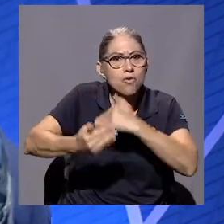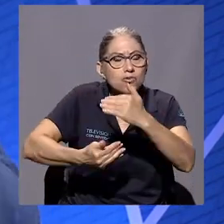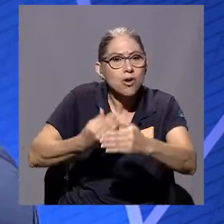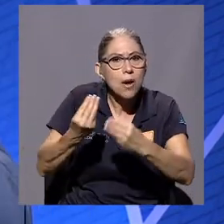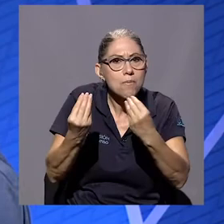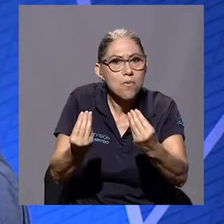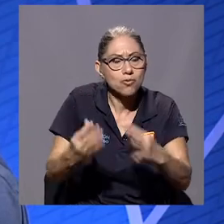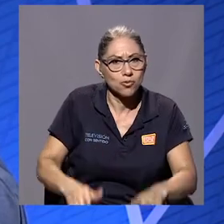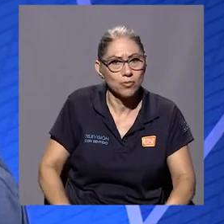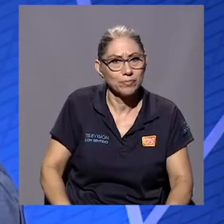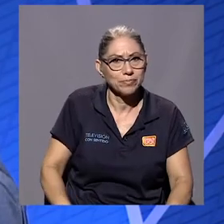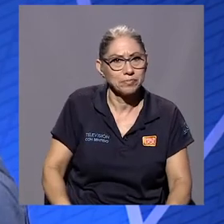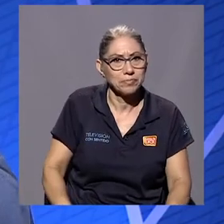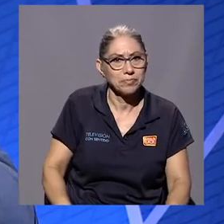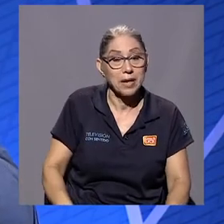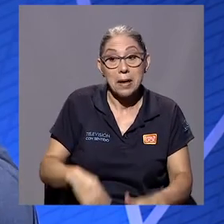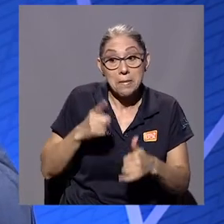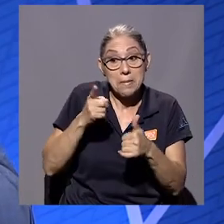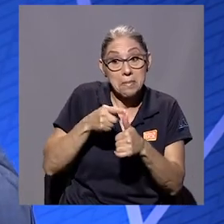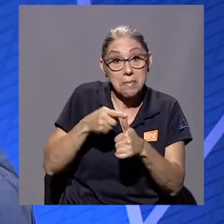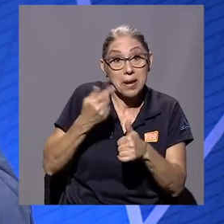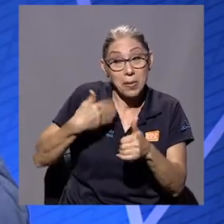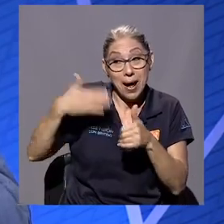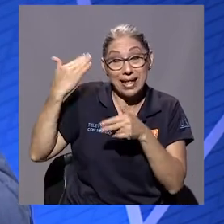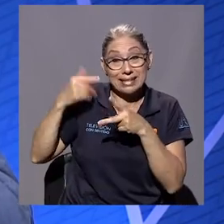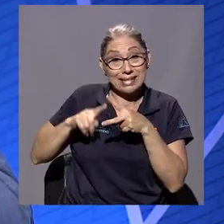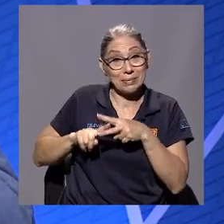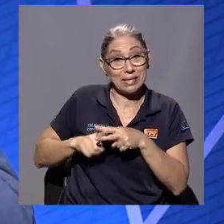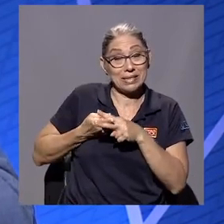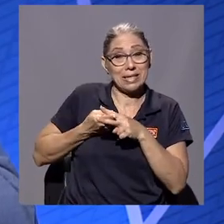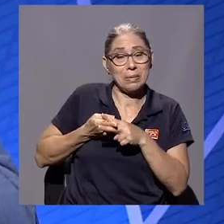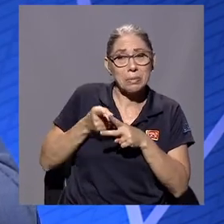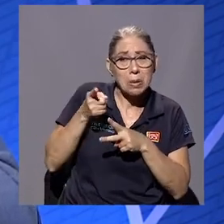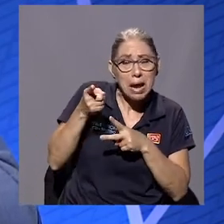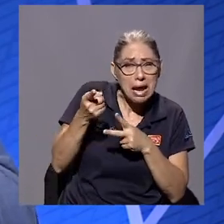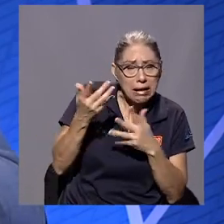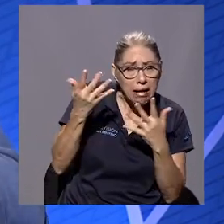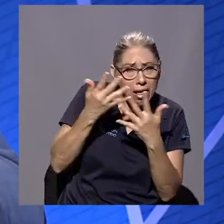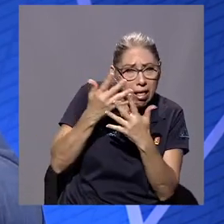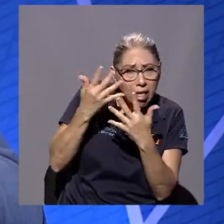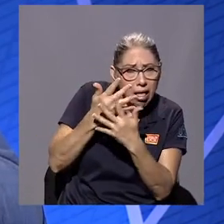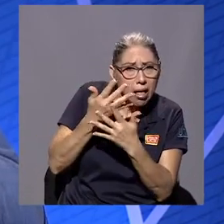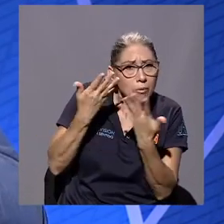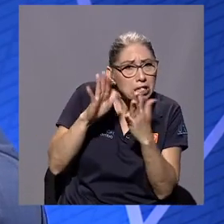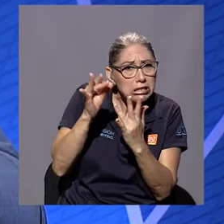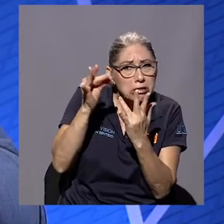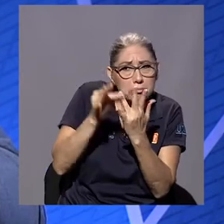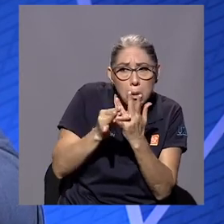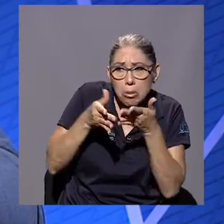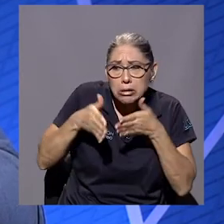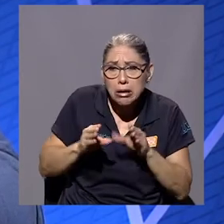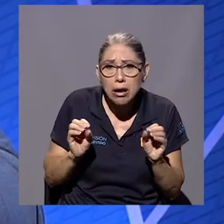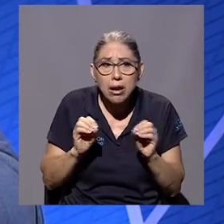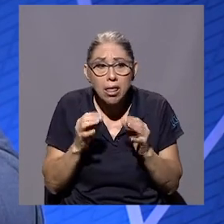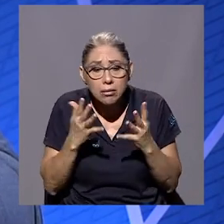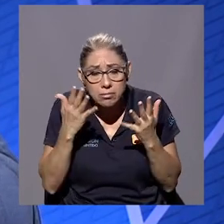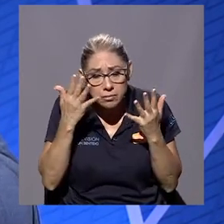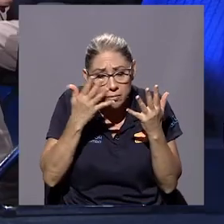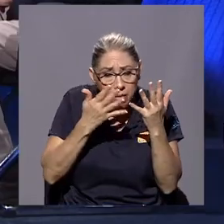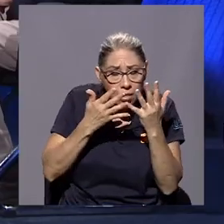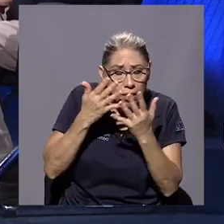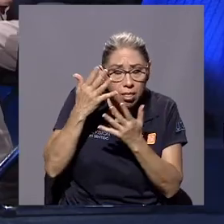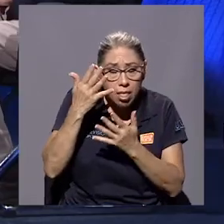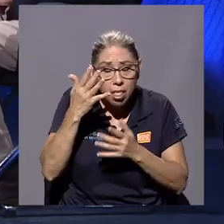Y de aquel personaje que tal vez podría resultar un poco sombrío y un poco intermitente,